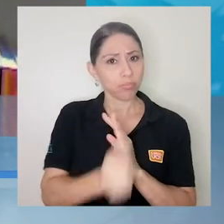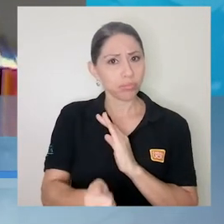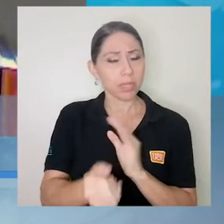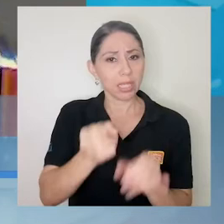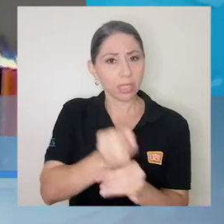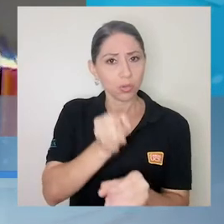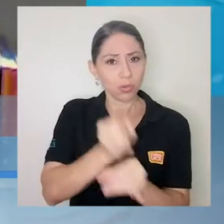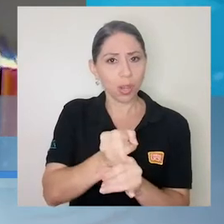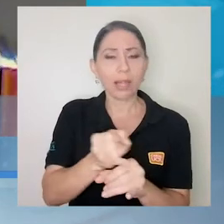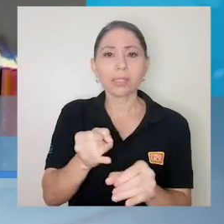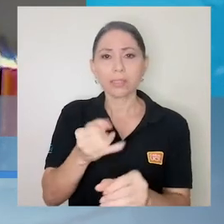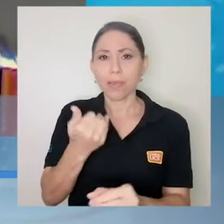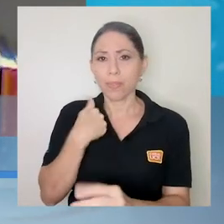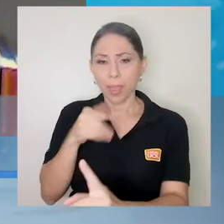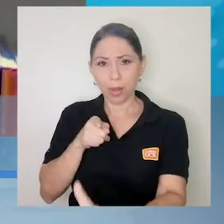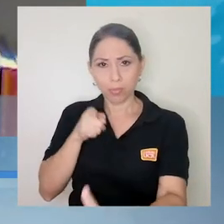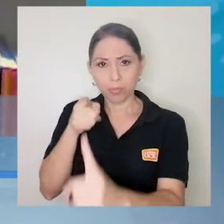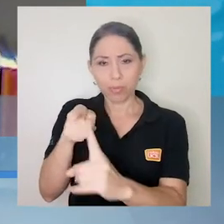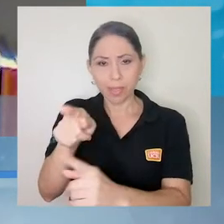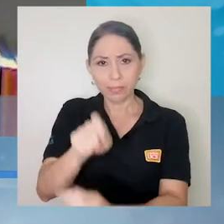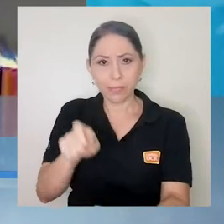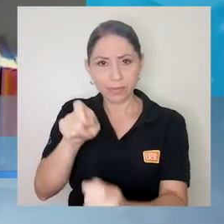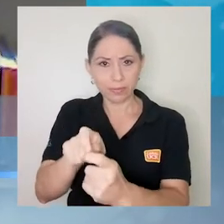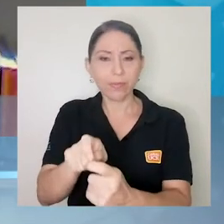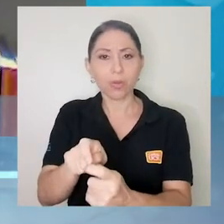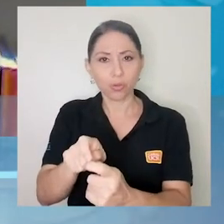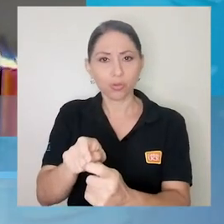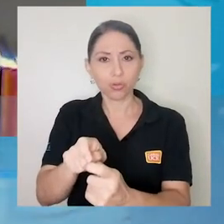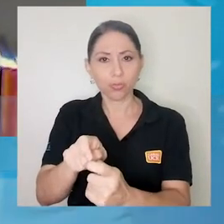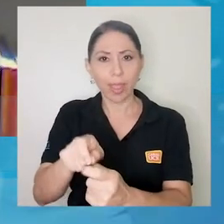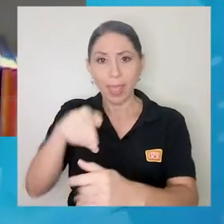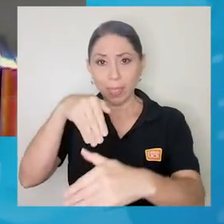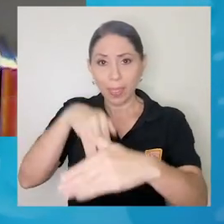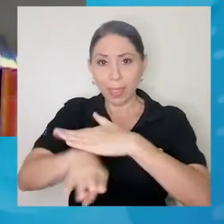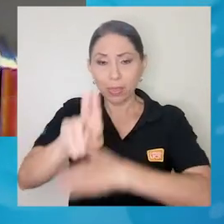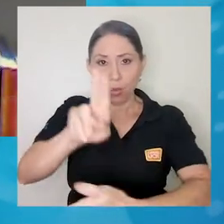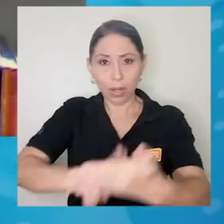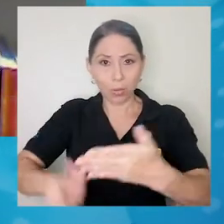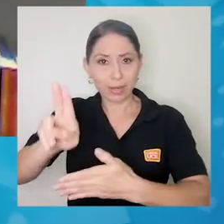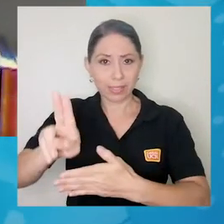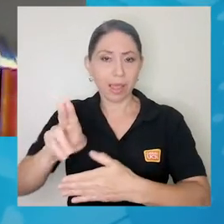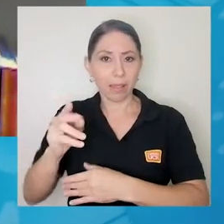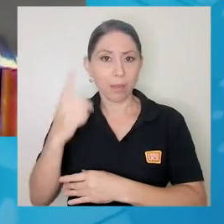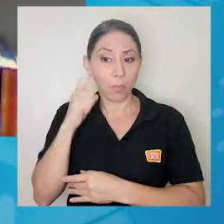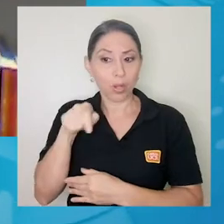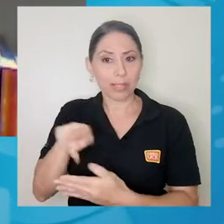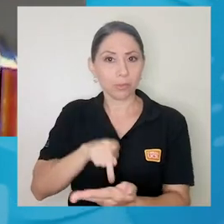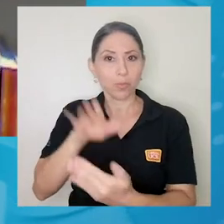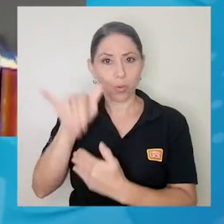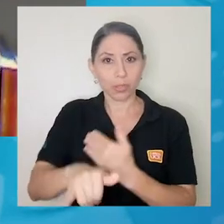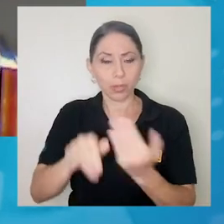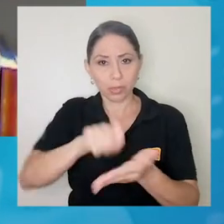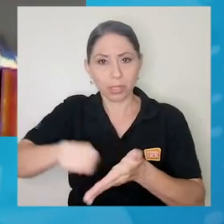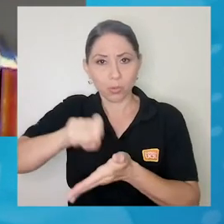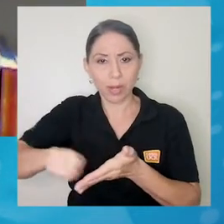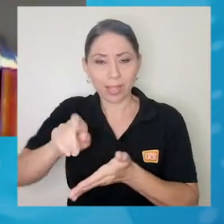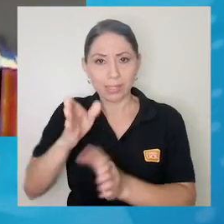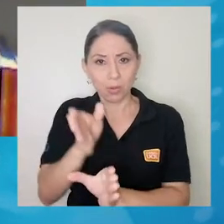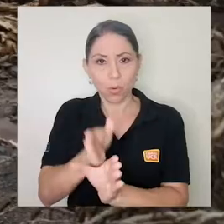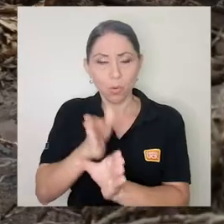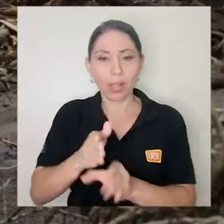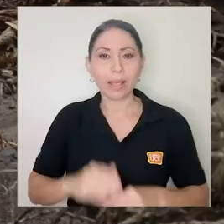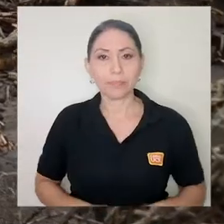objetivos específicos dentro de la universidad como proyecto que es la Escuela de Psicología.